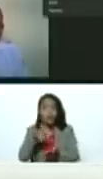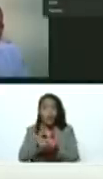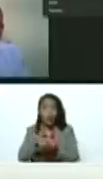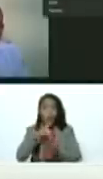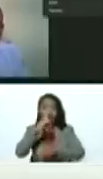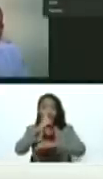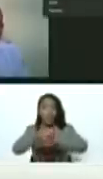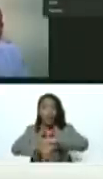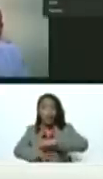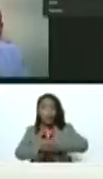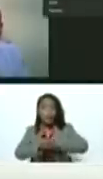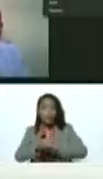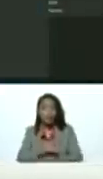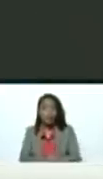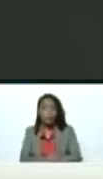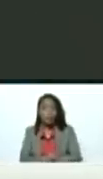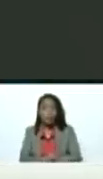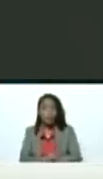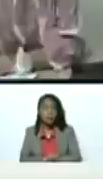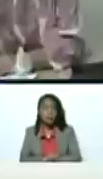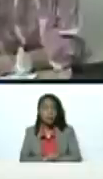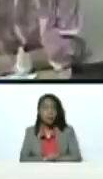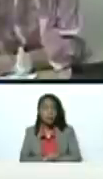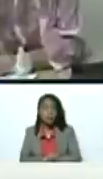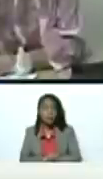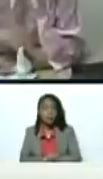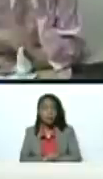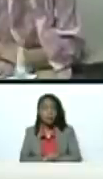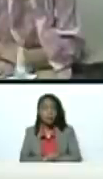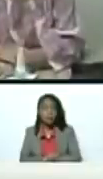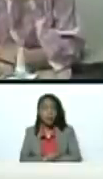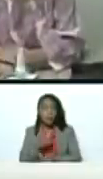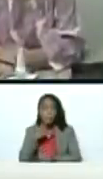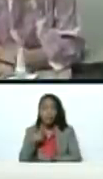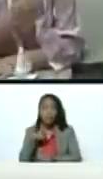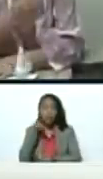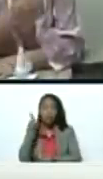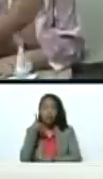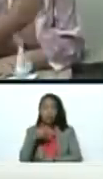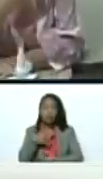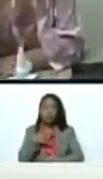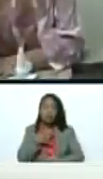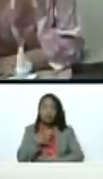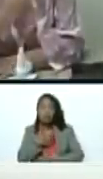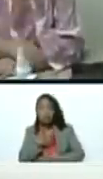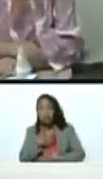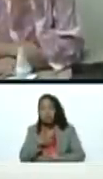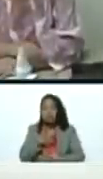Tamacuro. Lizeta. Me dicen que estás asintomática.